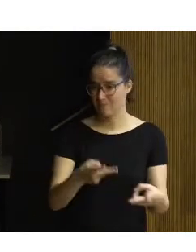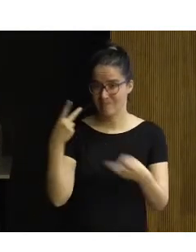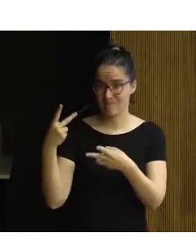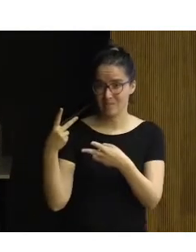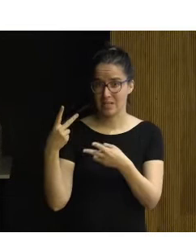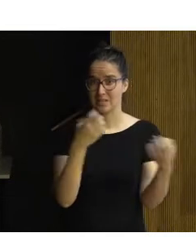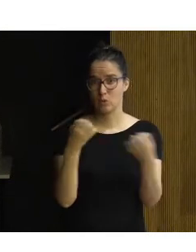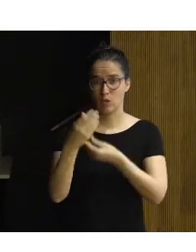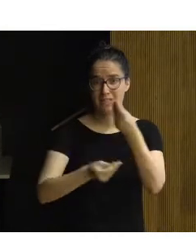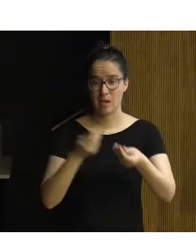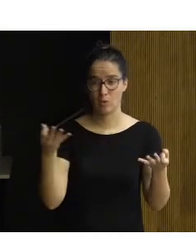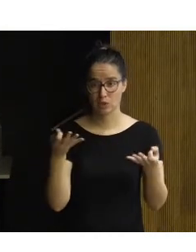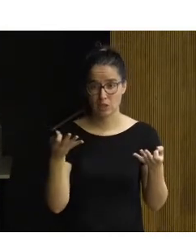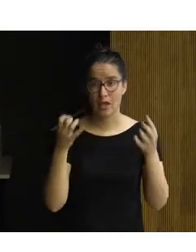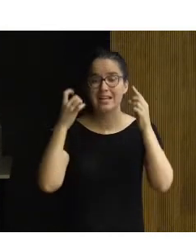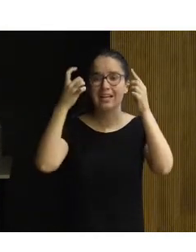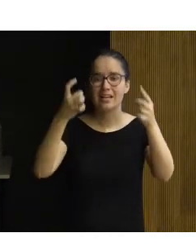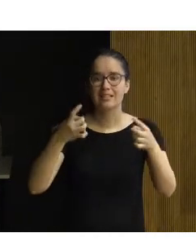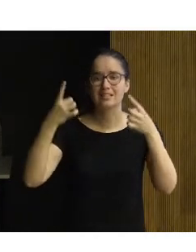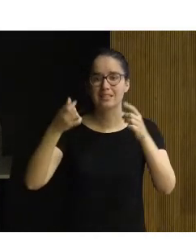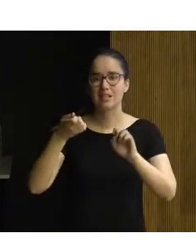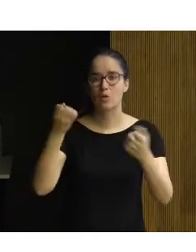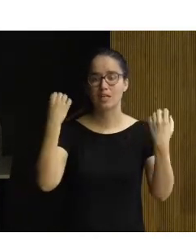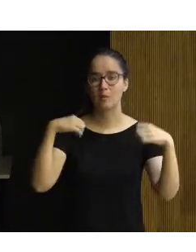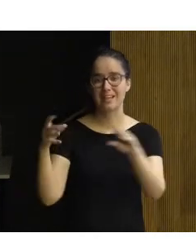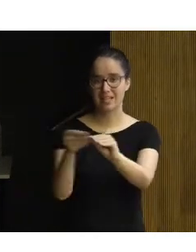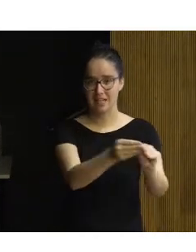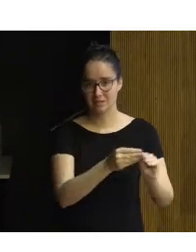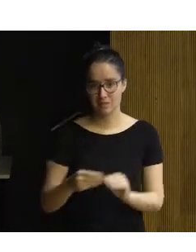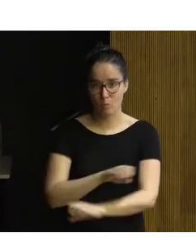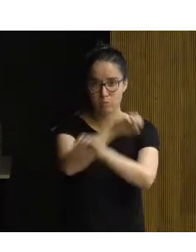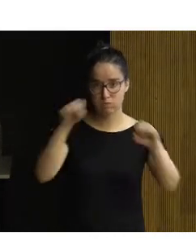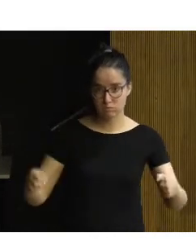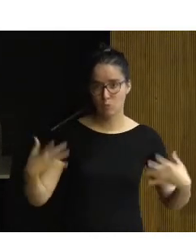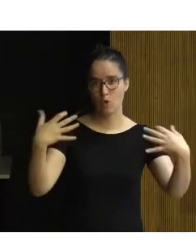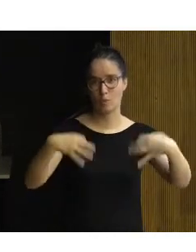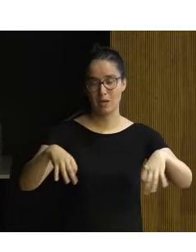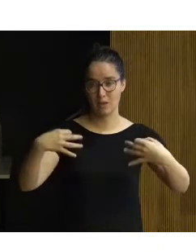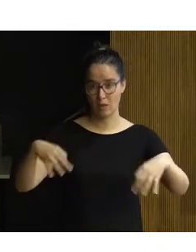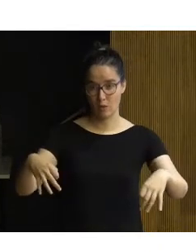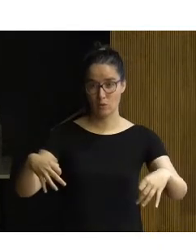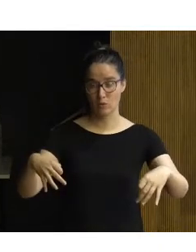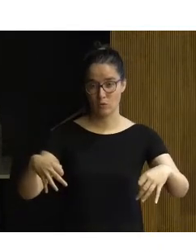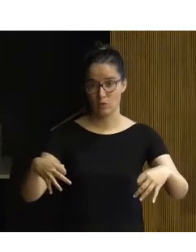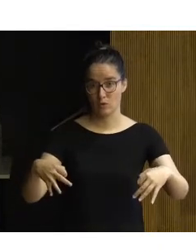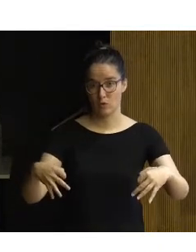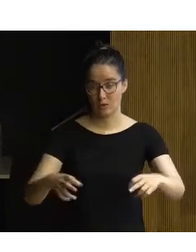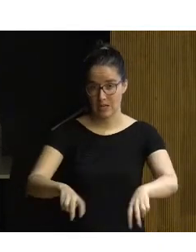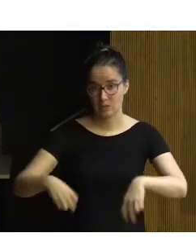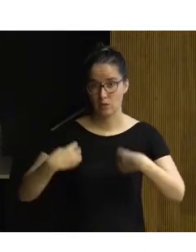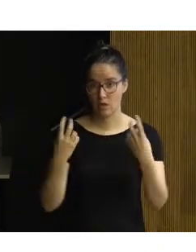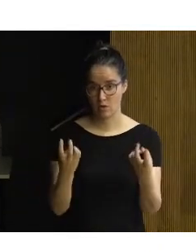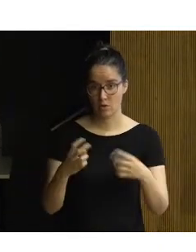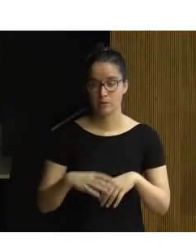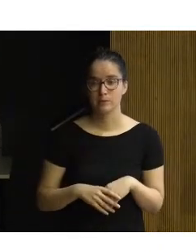instituciones y tratar de sentar unas prácticas comunes, una normalización de esas actualizaciones.